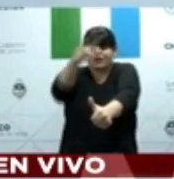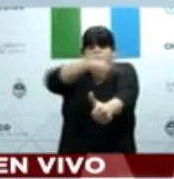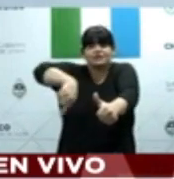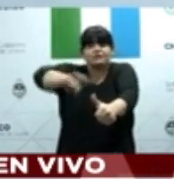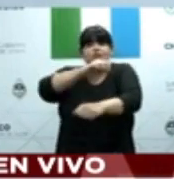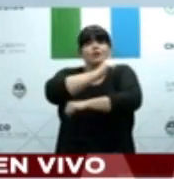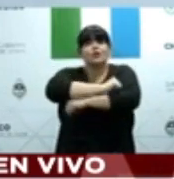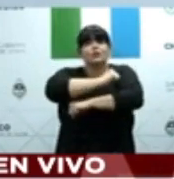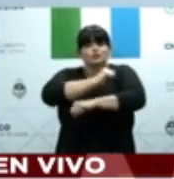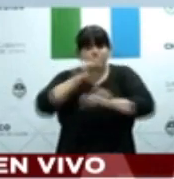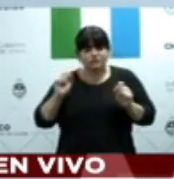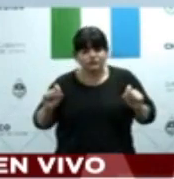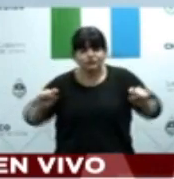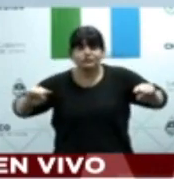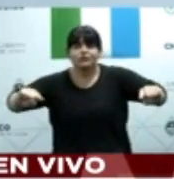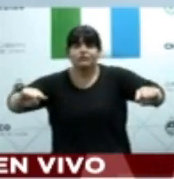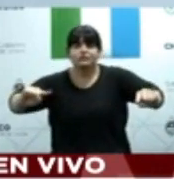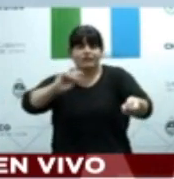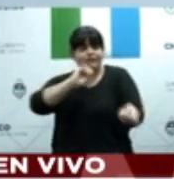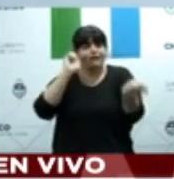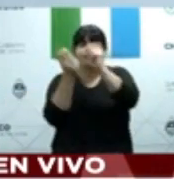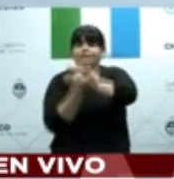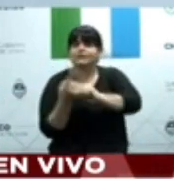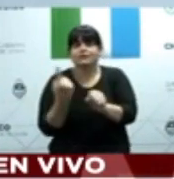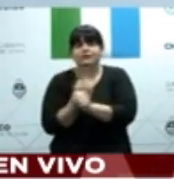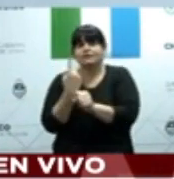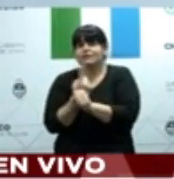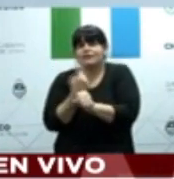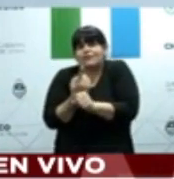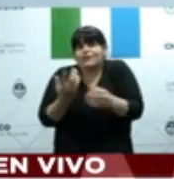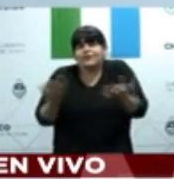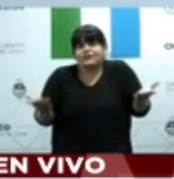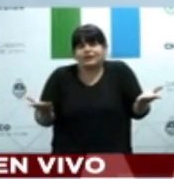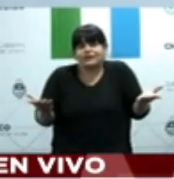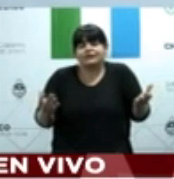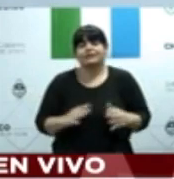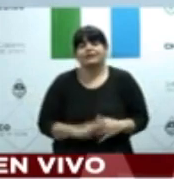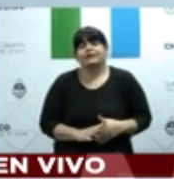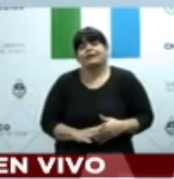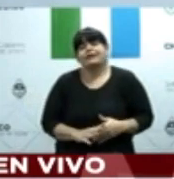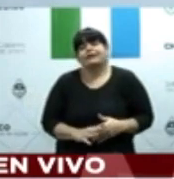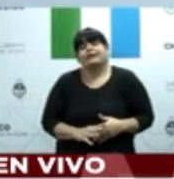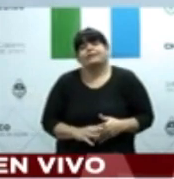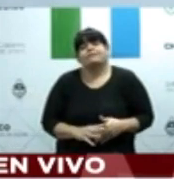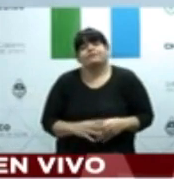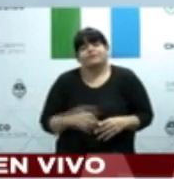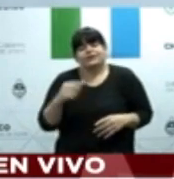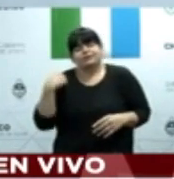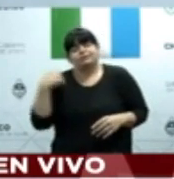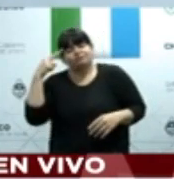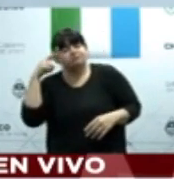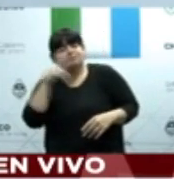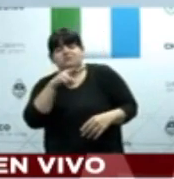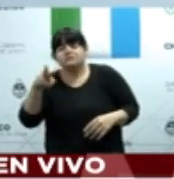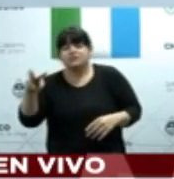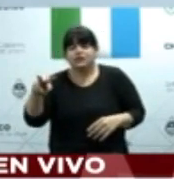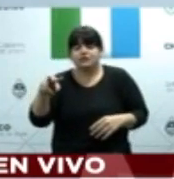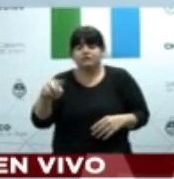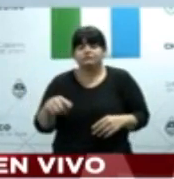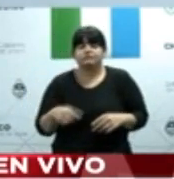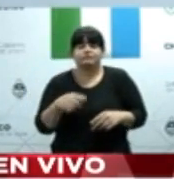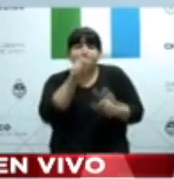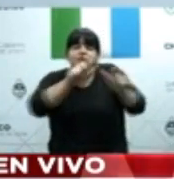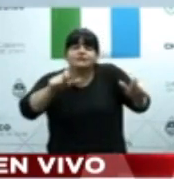un destino de incumplir normas para provocar un mal y un daño a sí mismo. Entonces, yo estoy